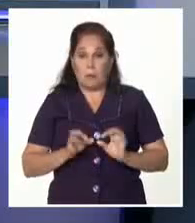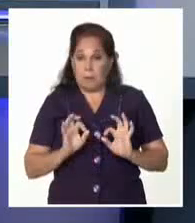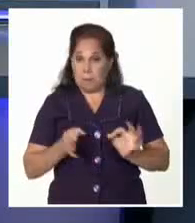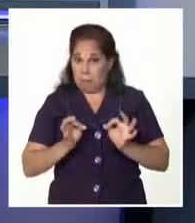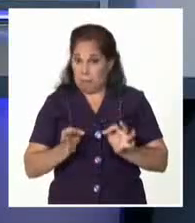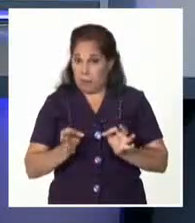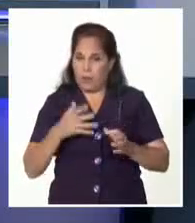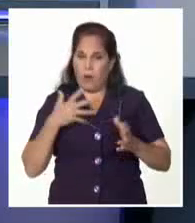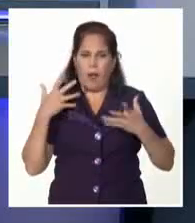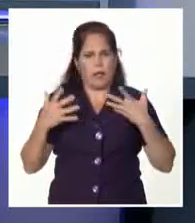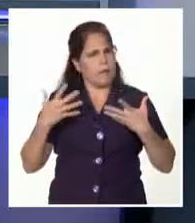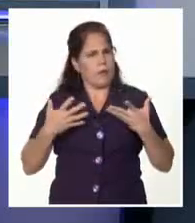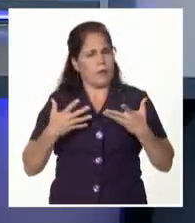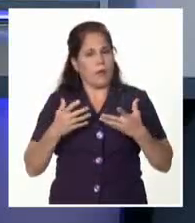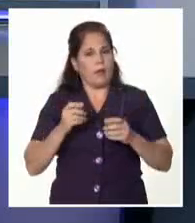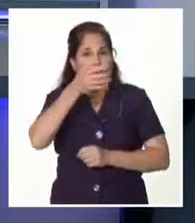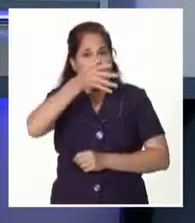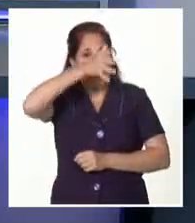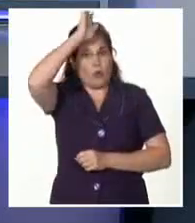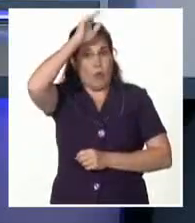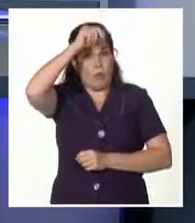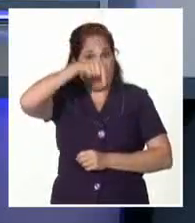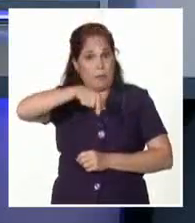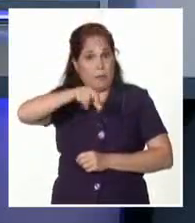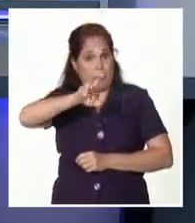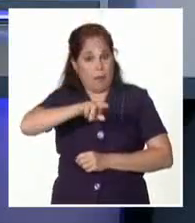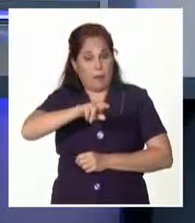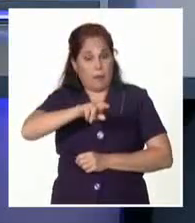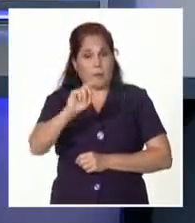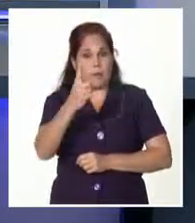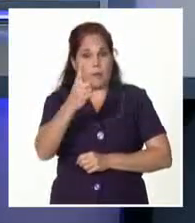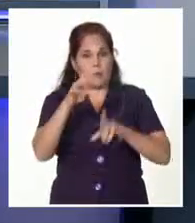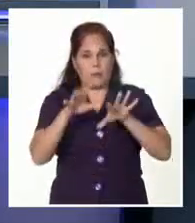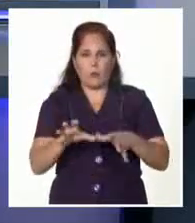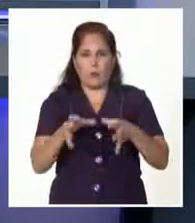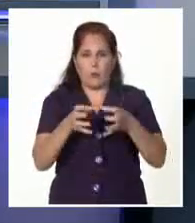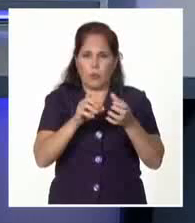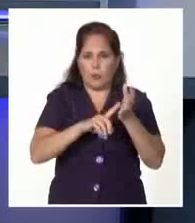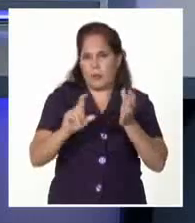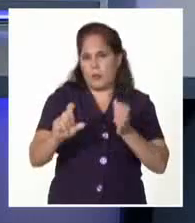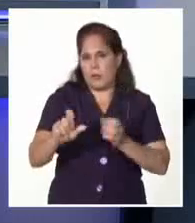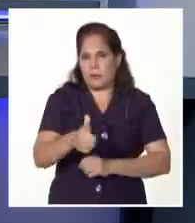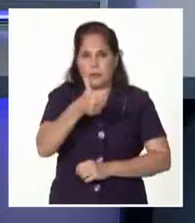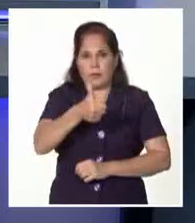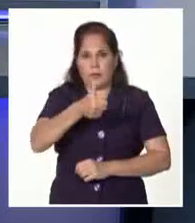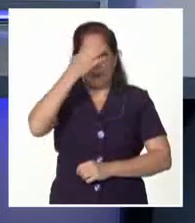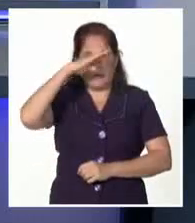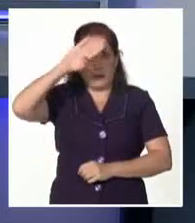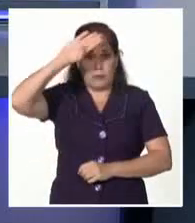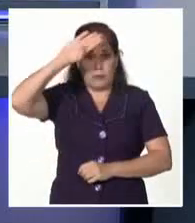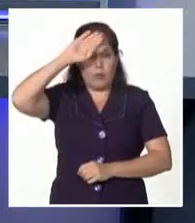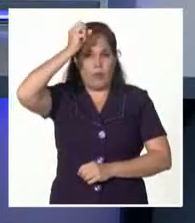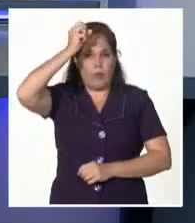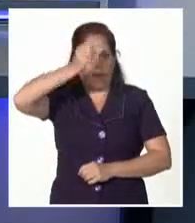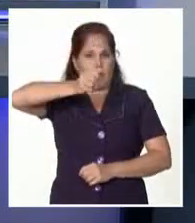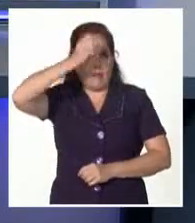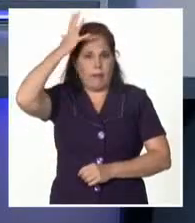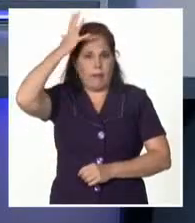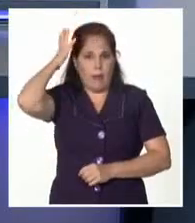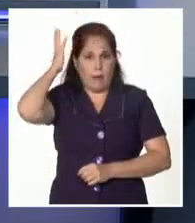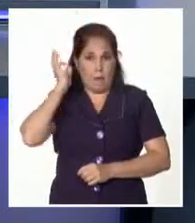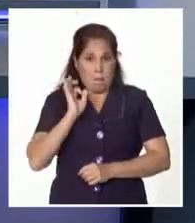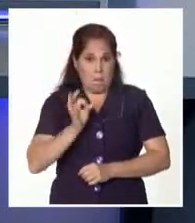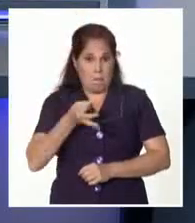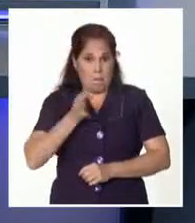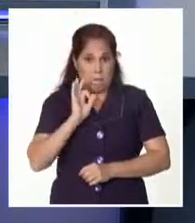... en Roma. Este martes, el primer secretario del Comité Central del Partido y presidente de la República, Miguel Díaz Canel Bermúdez,